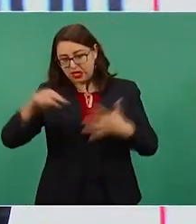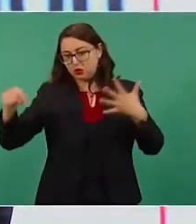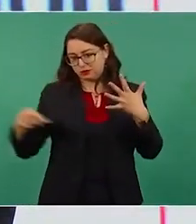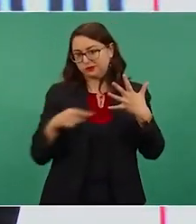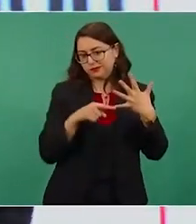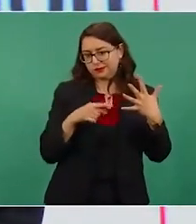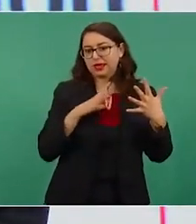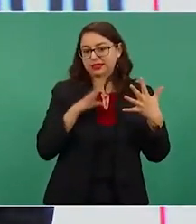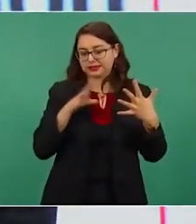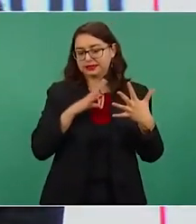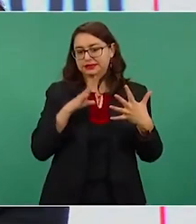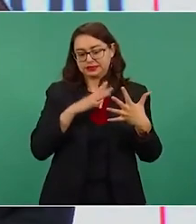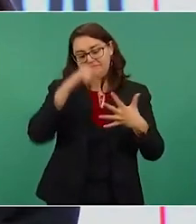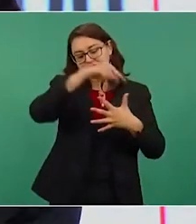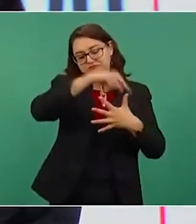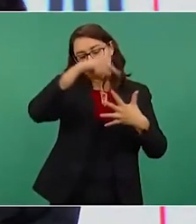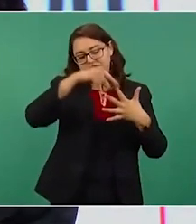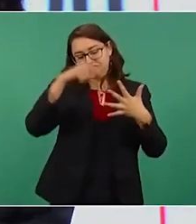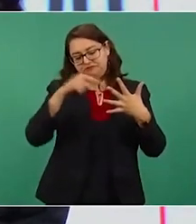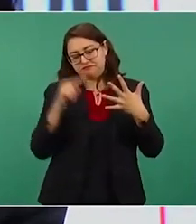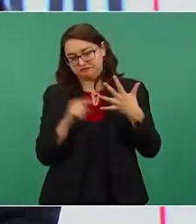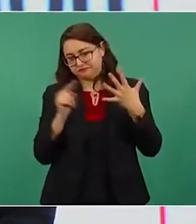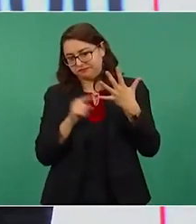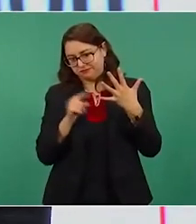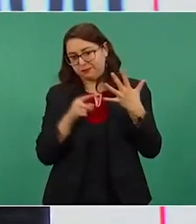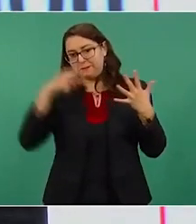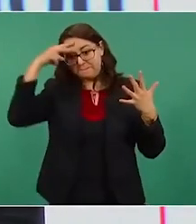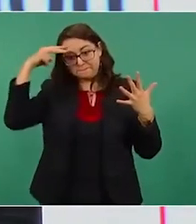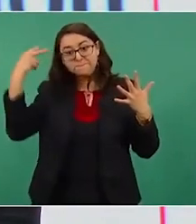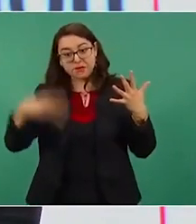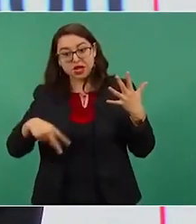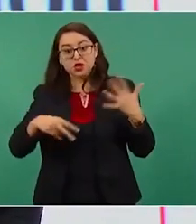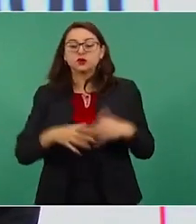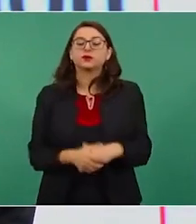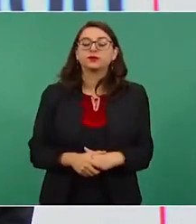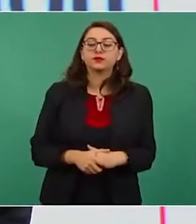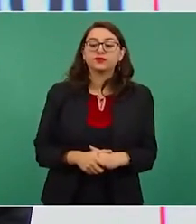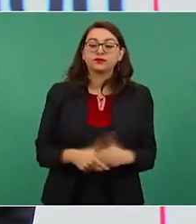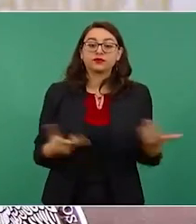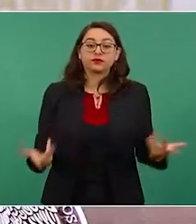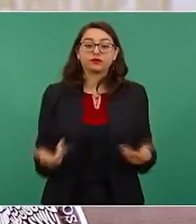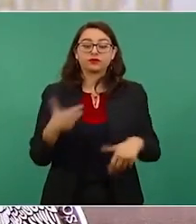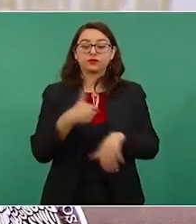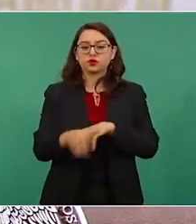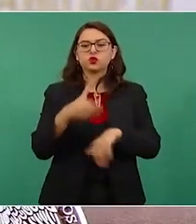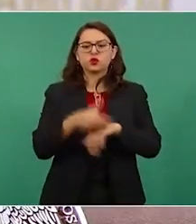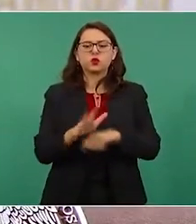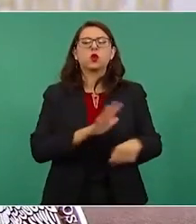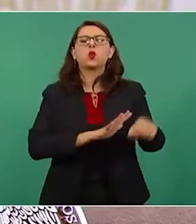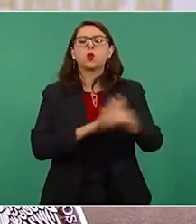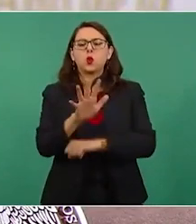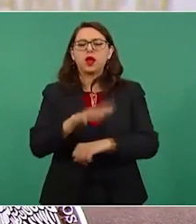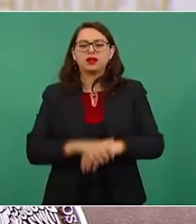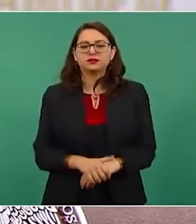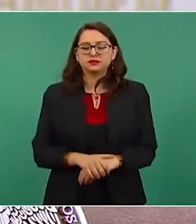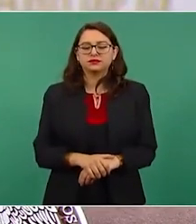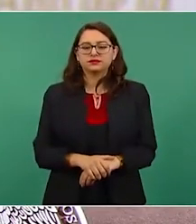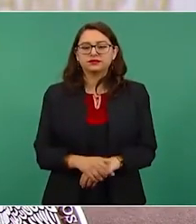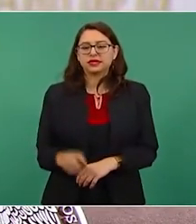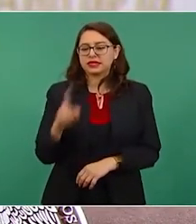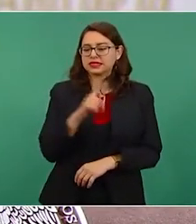Camboya y el Congo. El informe coloca a México en el lugar 135 de